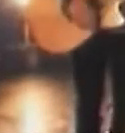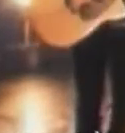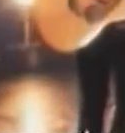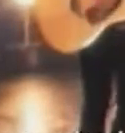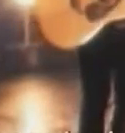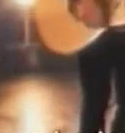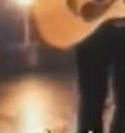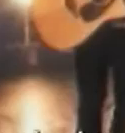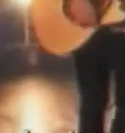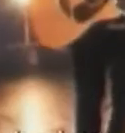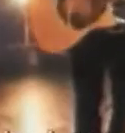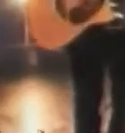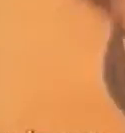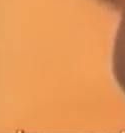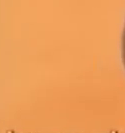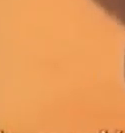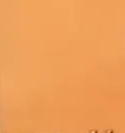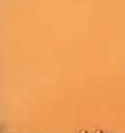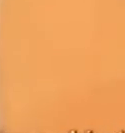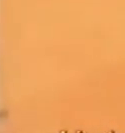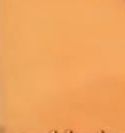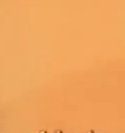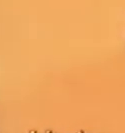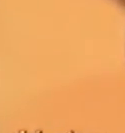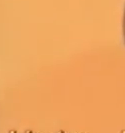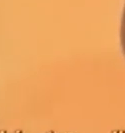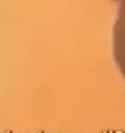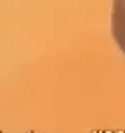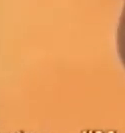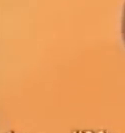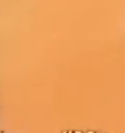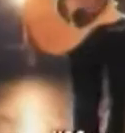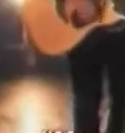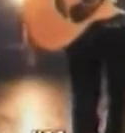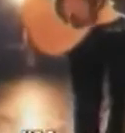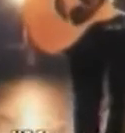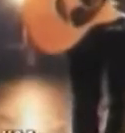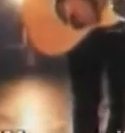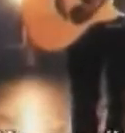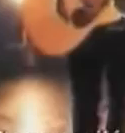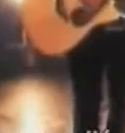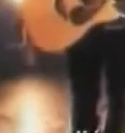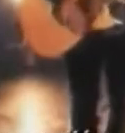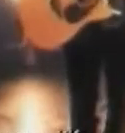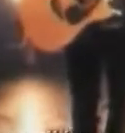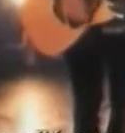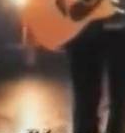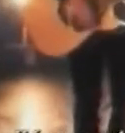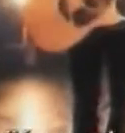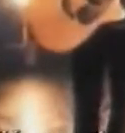respirar y volver a respirar y volver a a